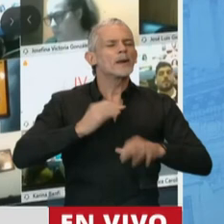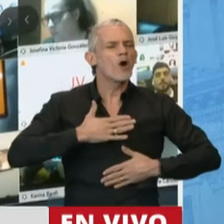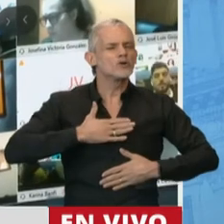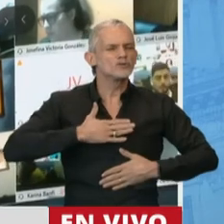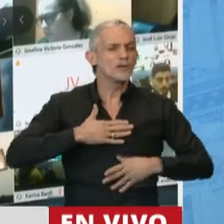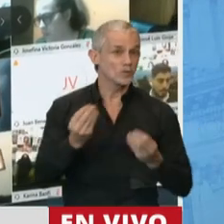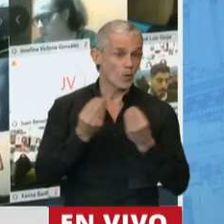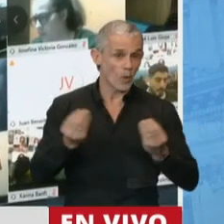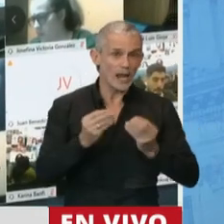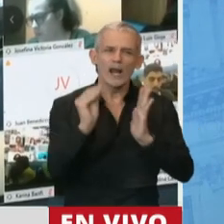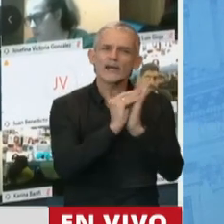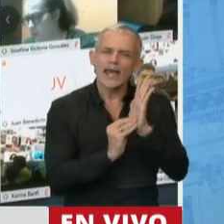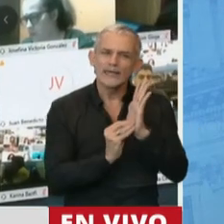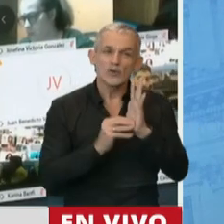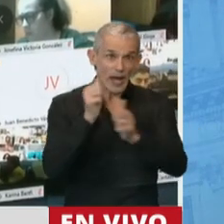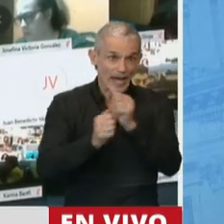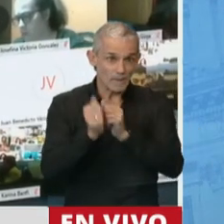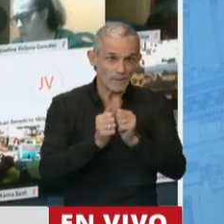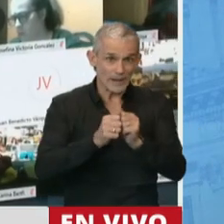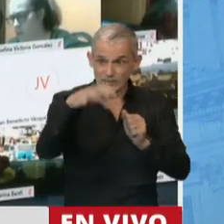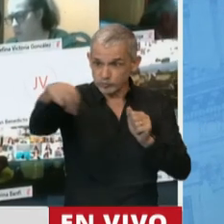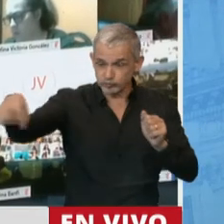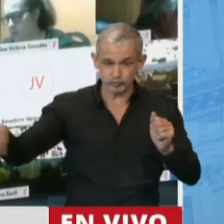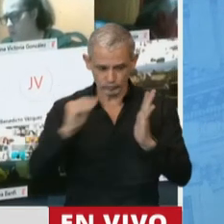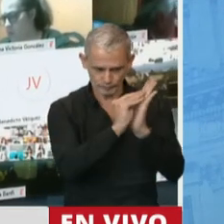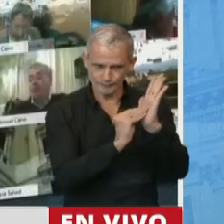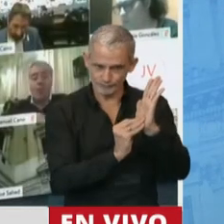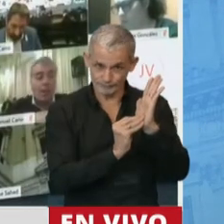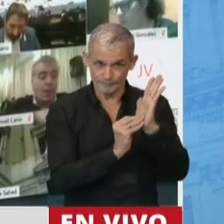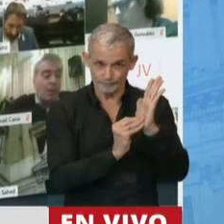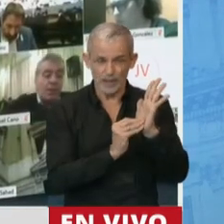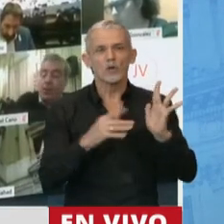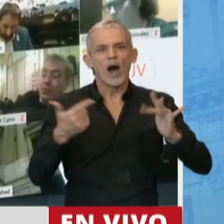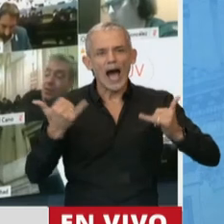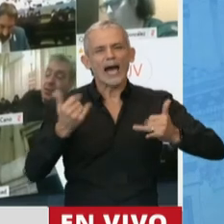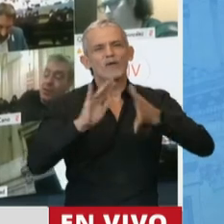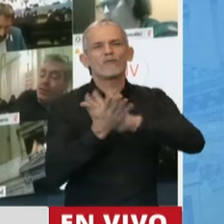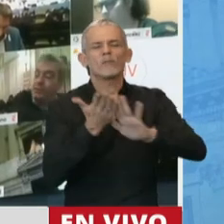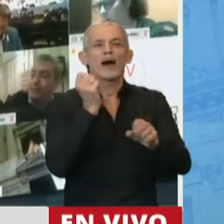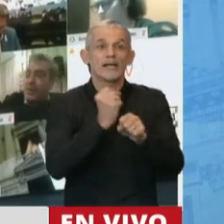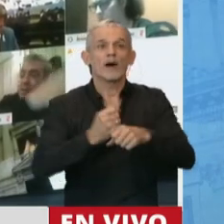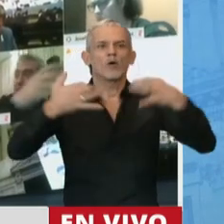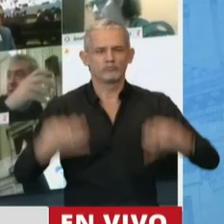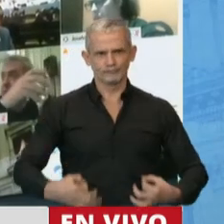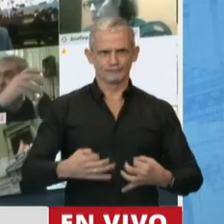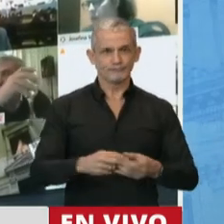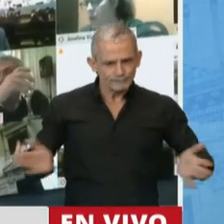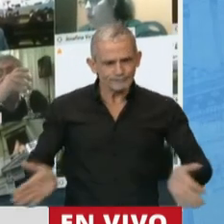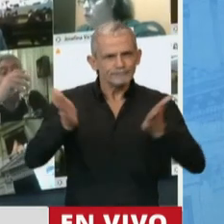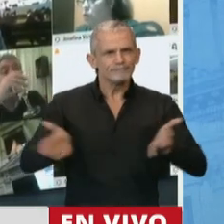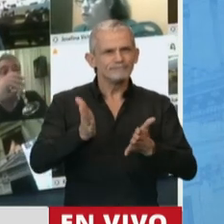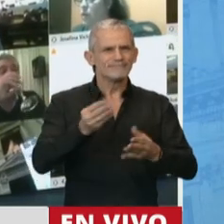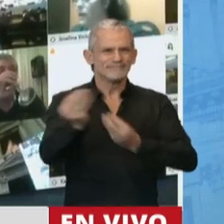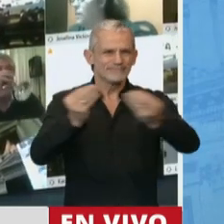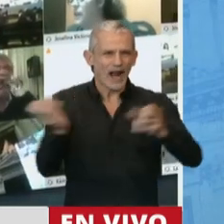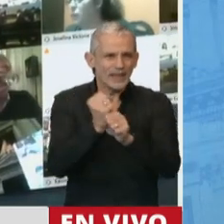el de el registro de las empresas que desarrollan esta actividad. Entonces, se camina a la existencia de condiciones de trabajo justas, a la promoción de un empleo, un